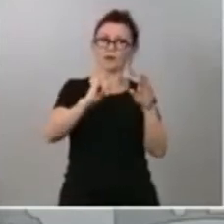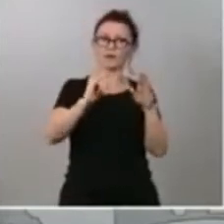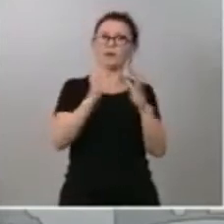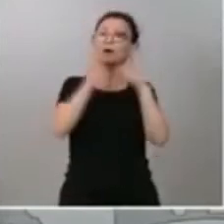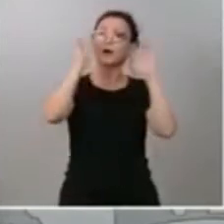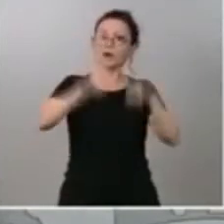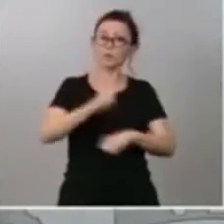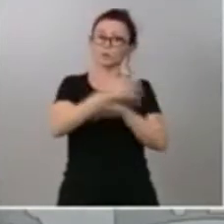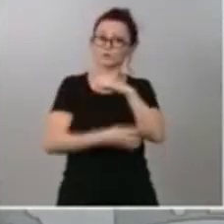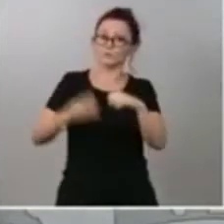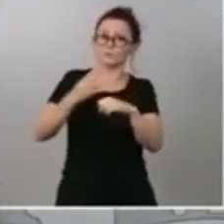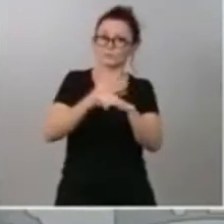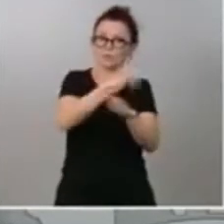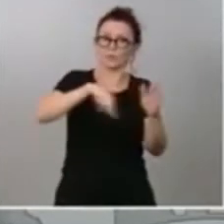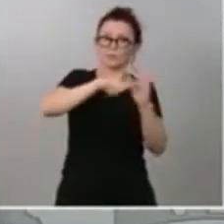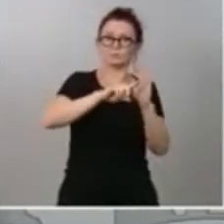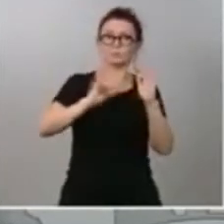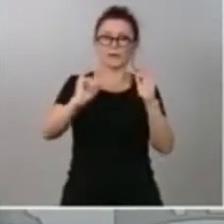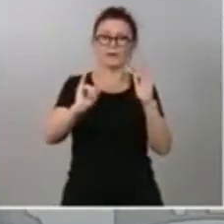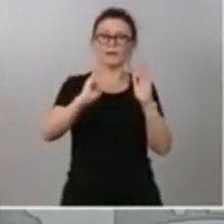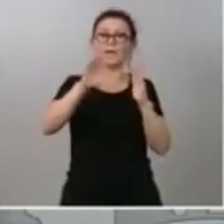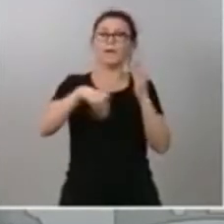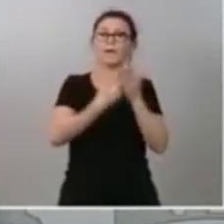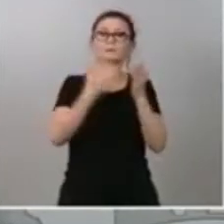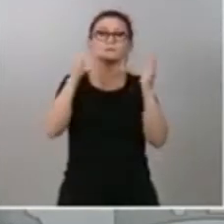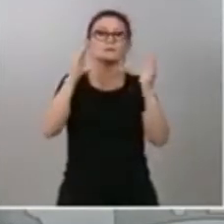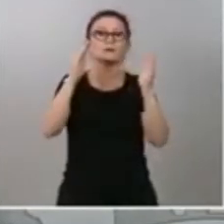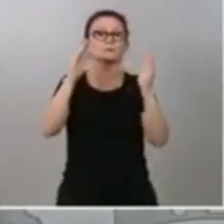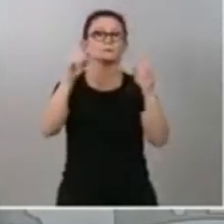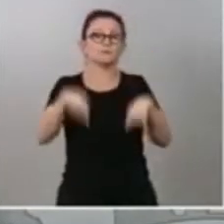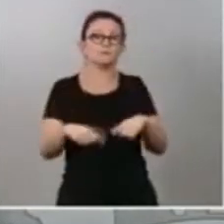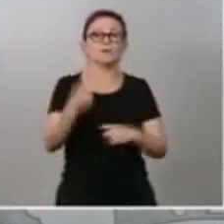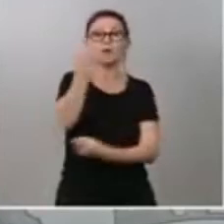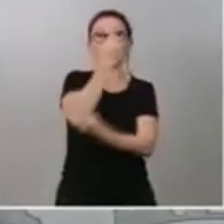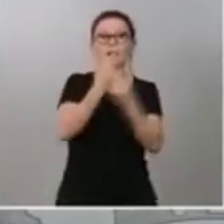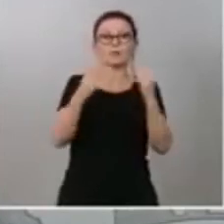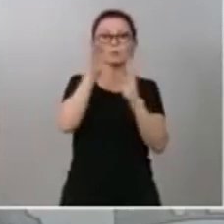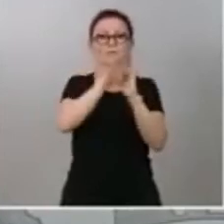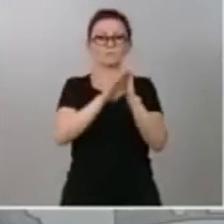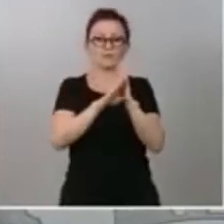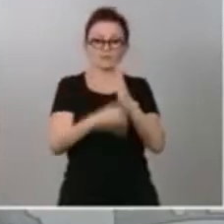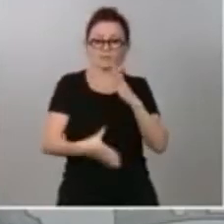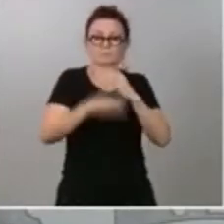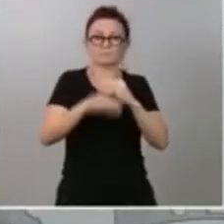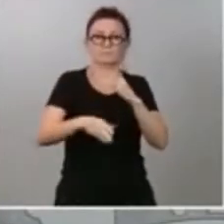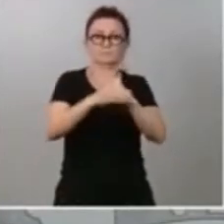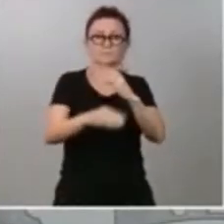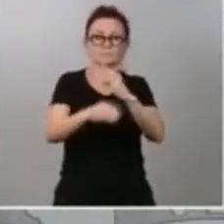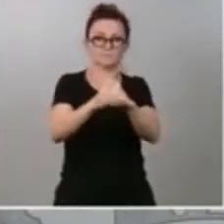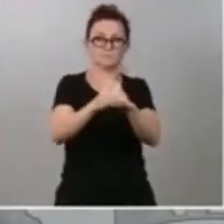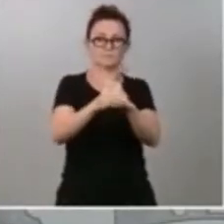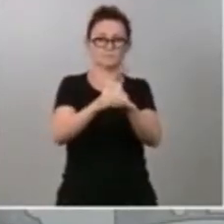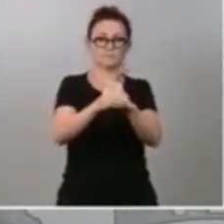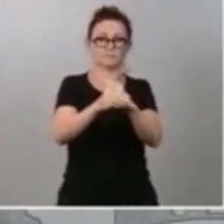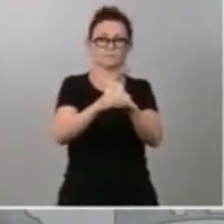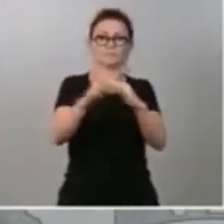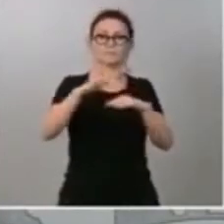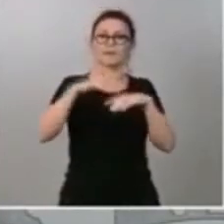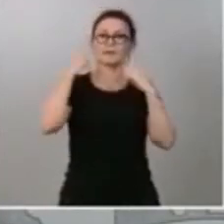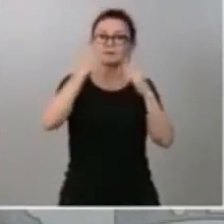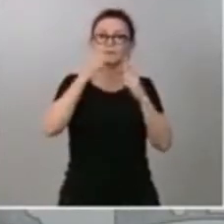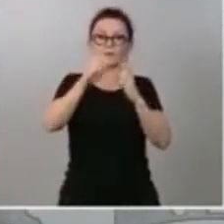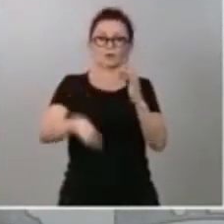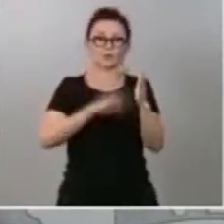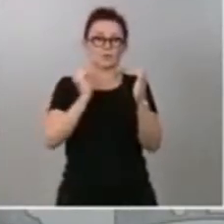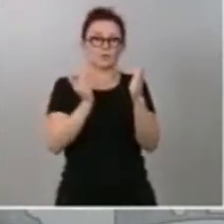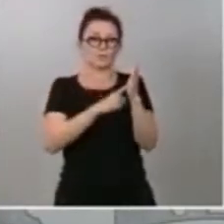complementar algunas de ellas, o completarlas, mejor dicho, algunas de ellas muy significativas, como es,